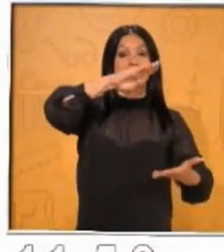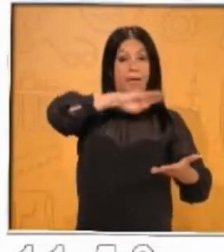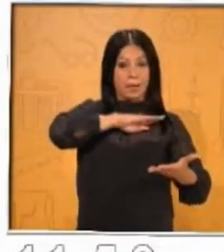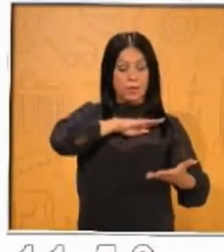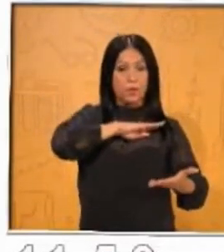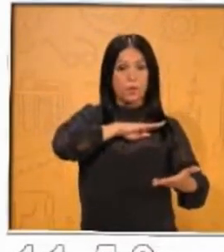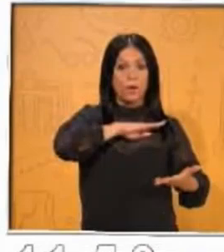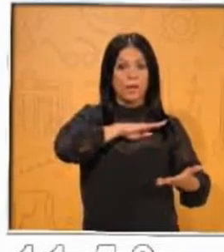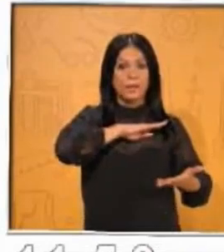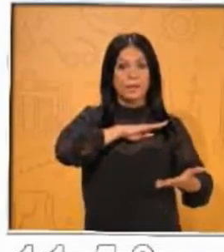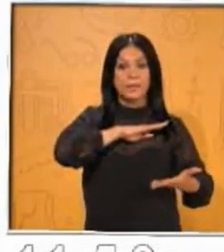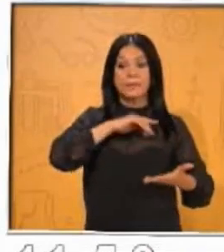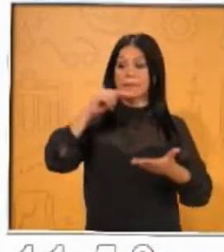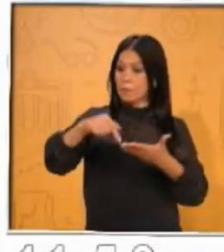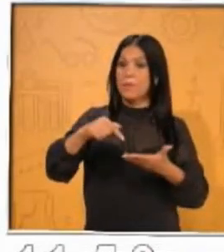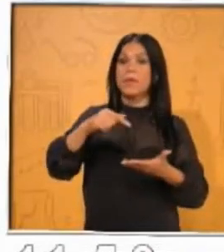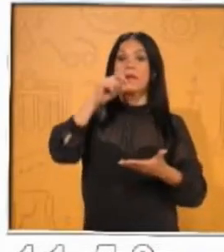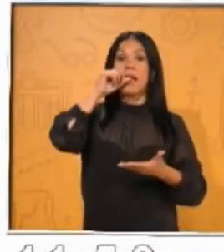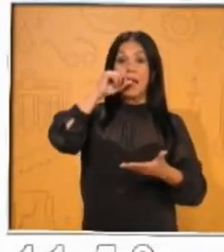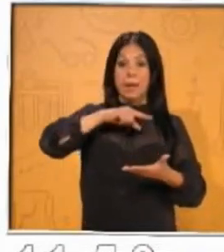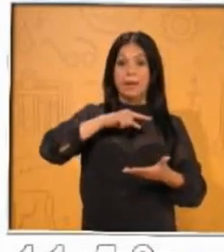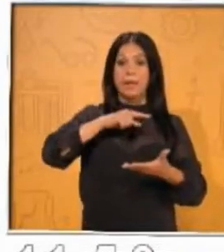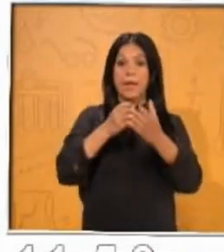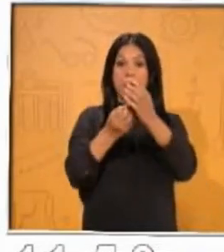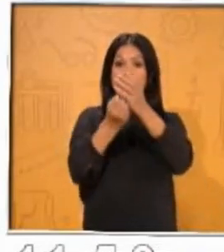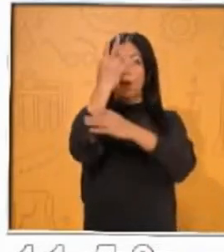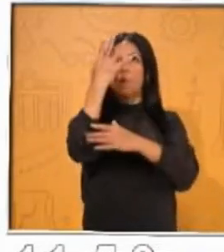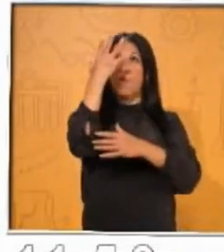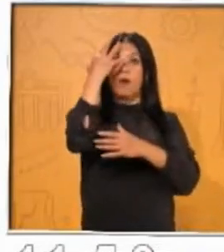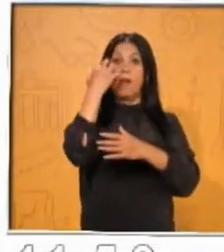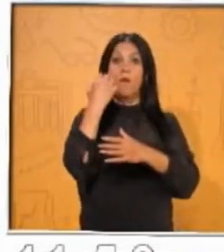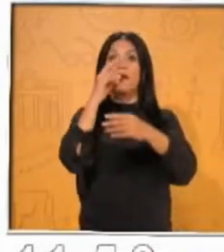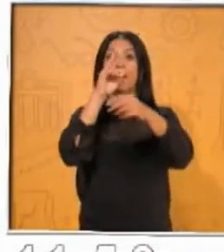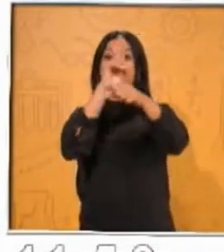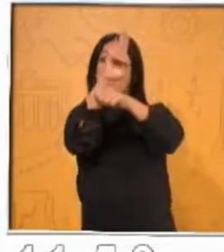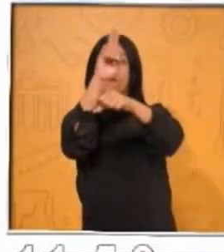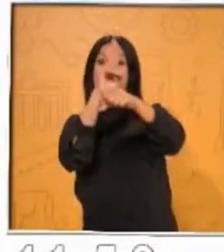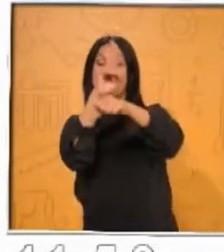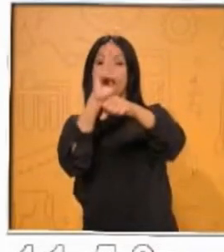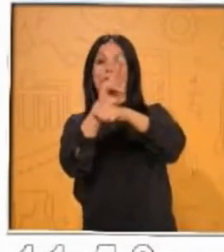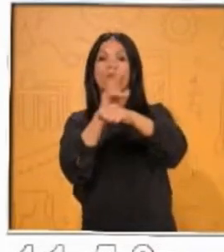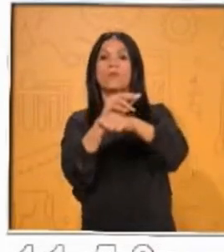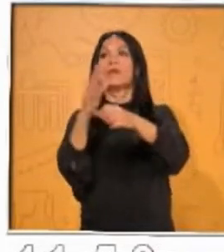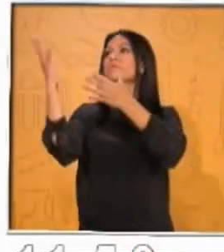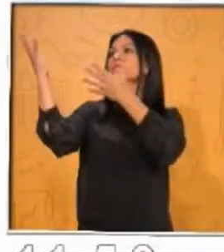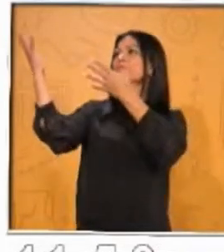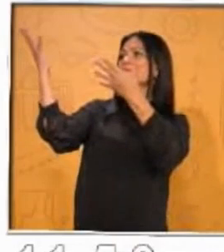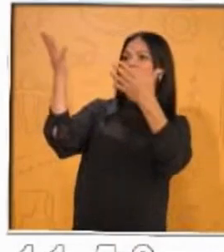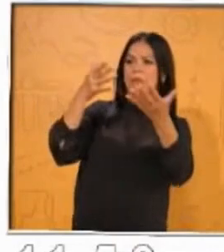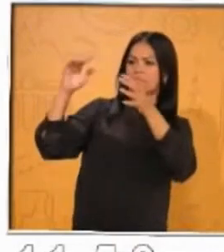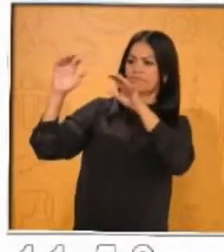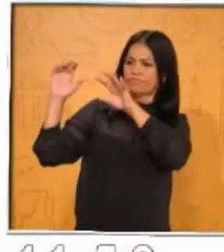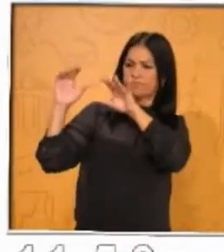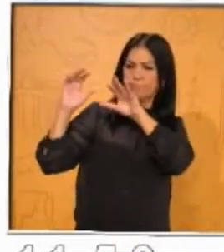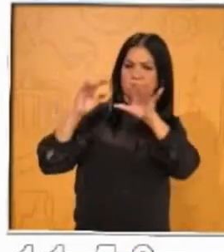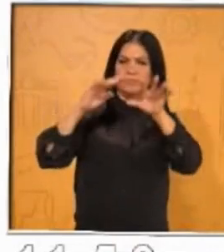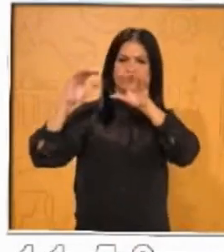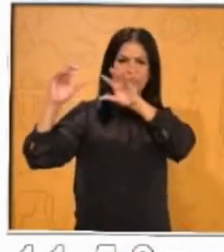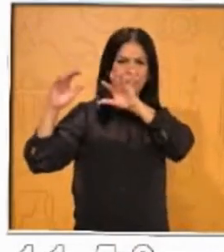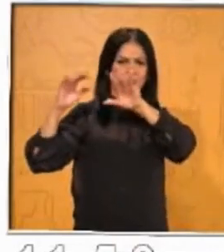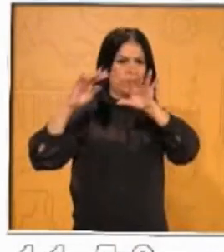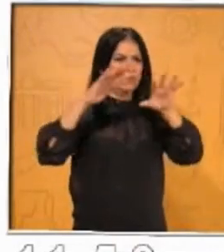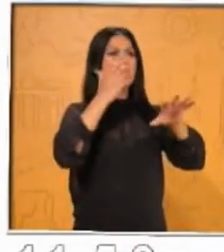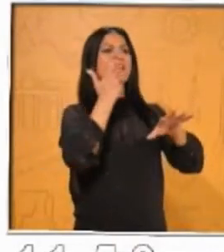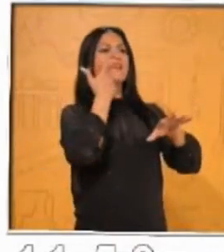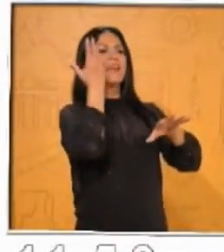año de 1596 al norte de nuestro territorio, con la expansión o con el fin de expandir el